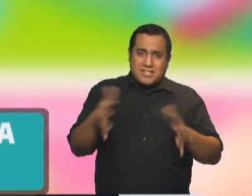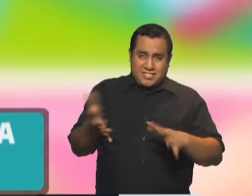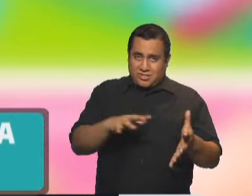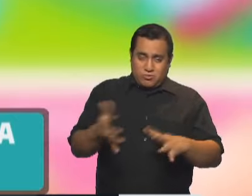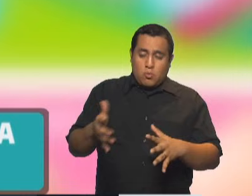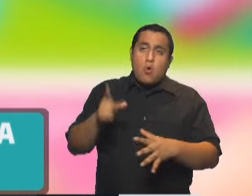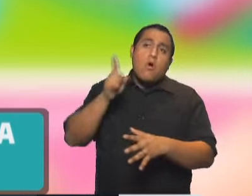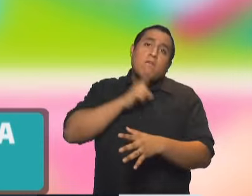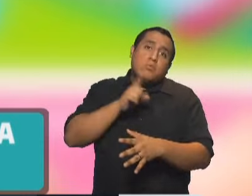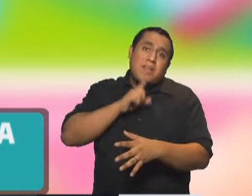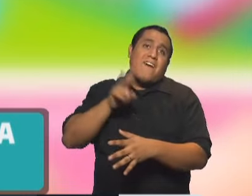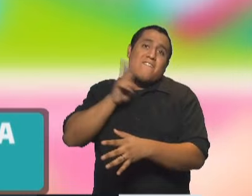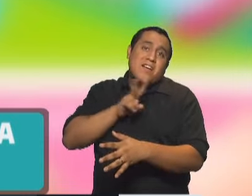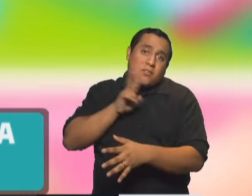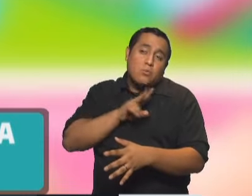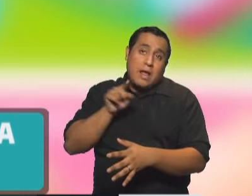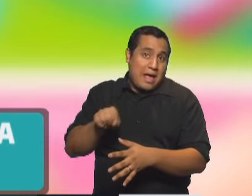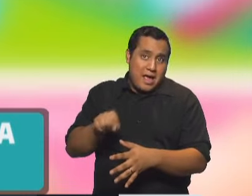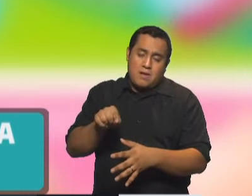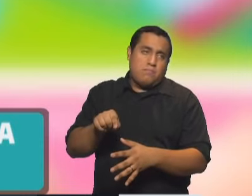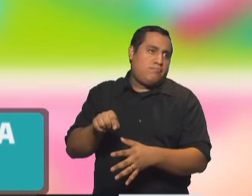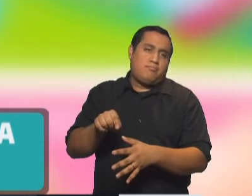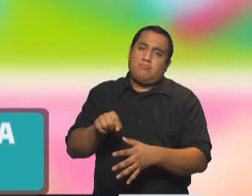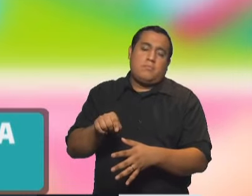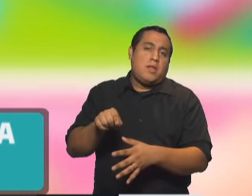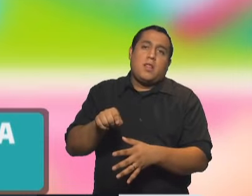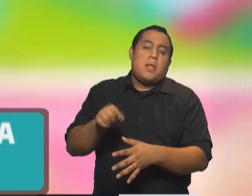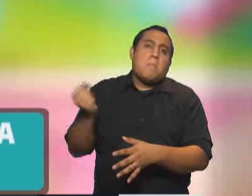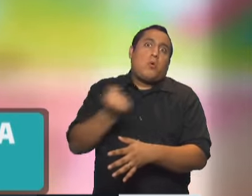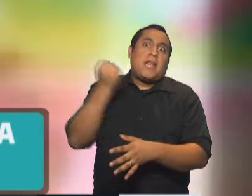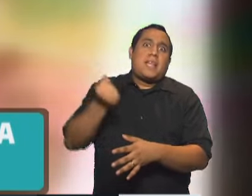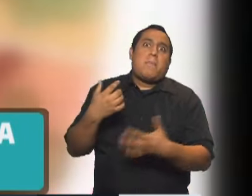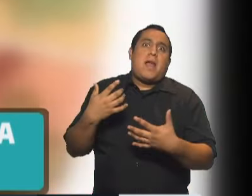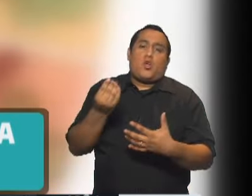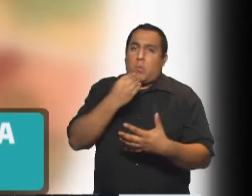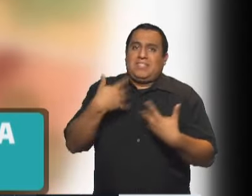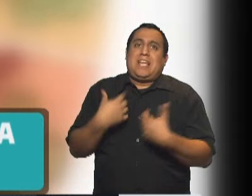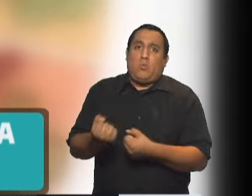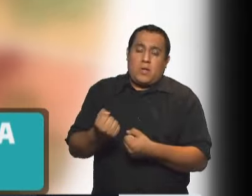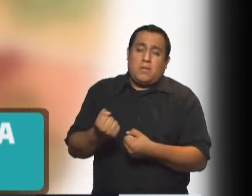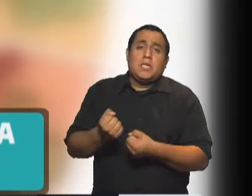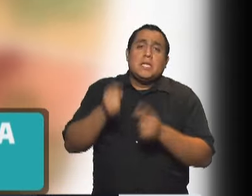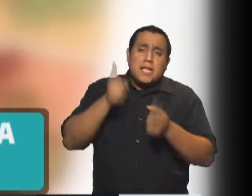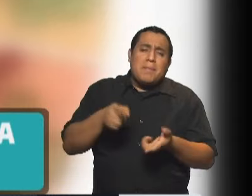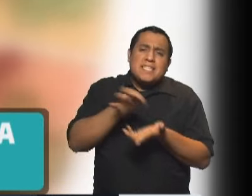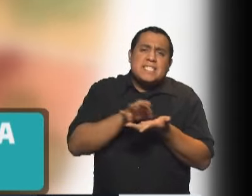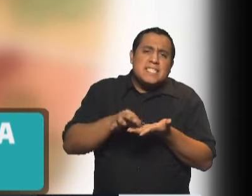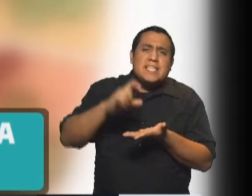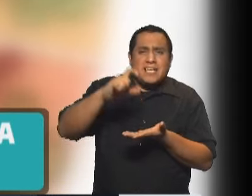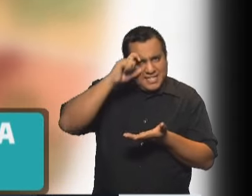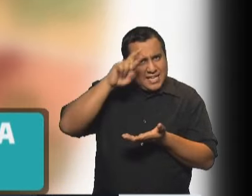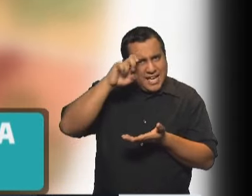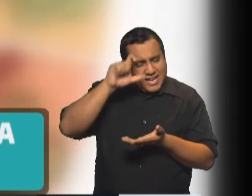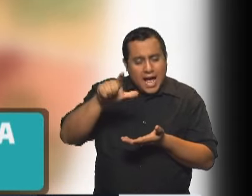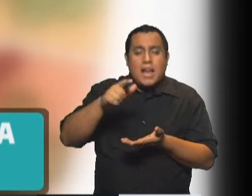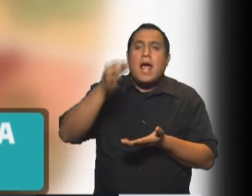encontrar frutas y verduras que son la base de cualquier alimentación saludable vamos a encontrar también cereales como por ejemplo